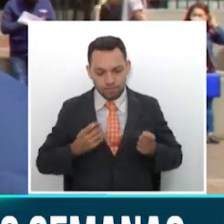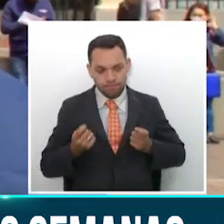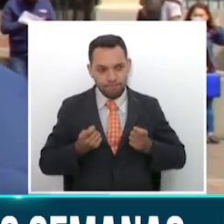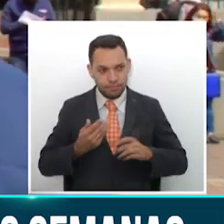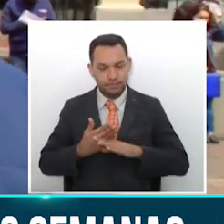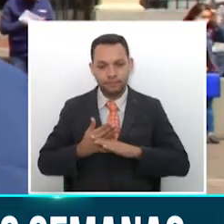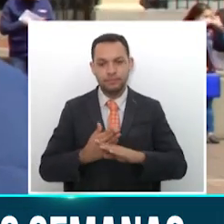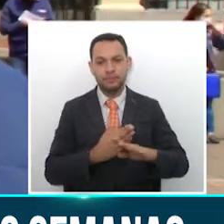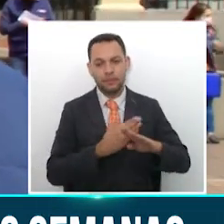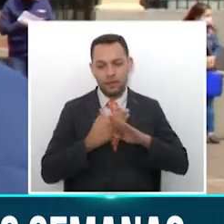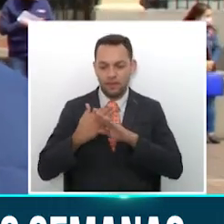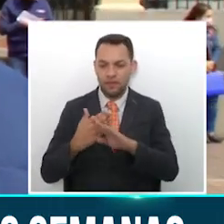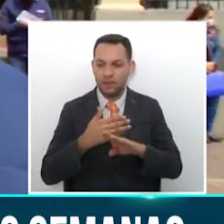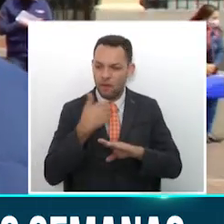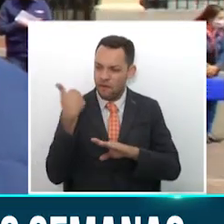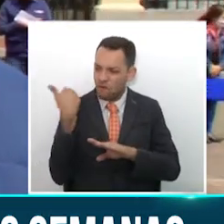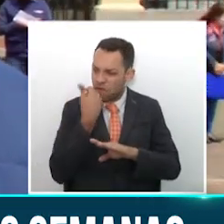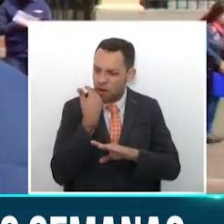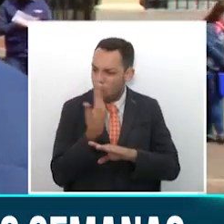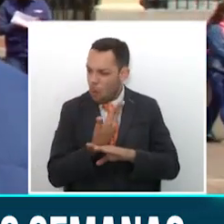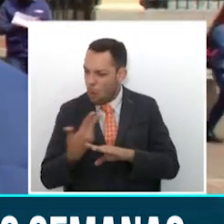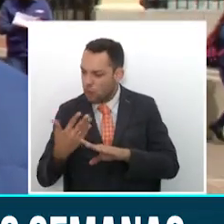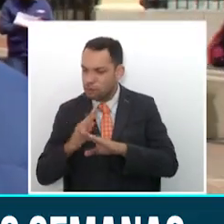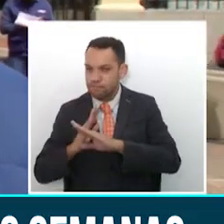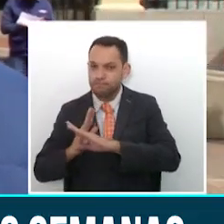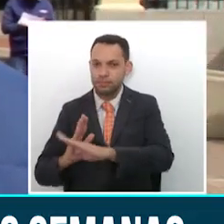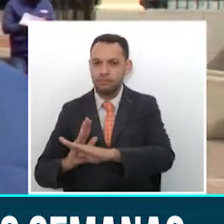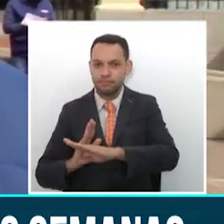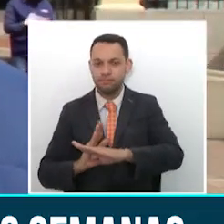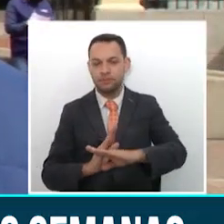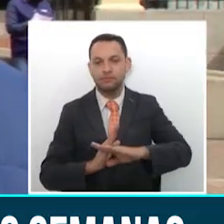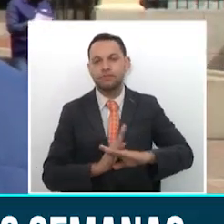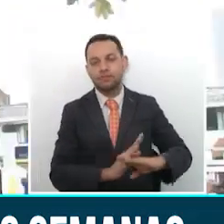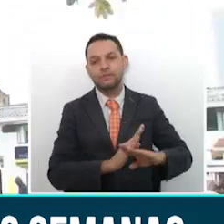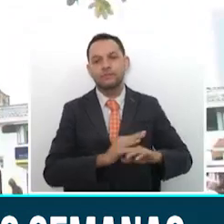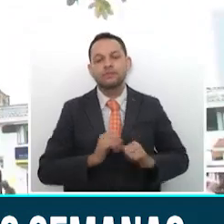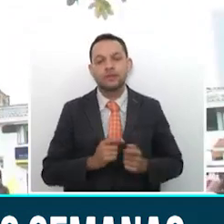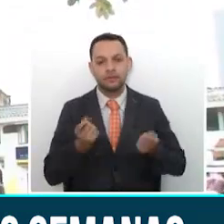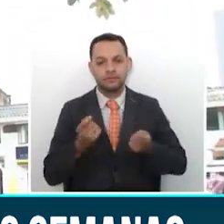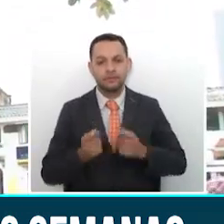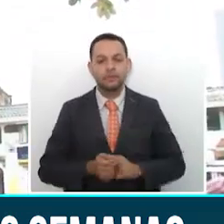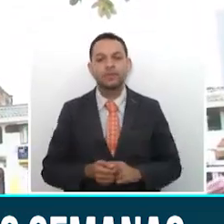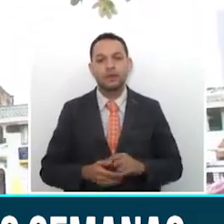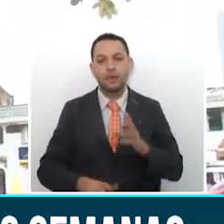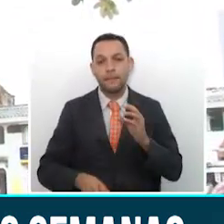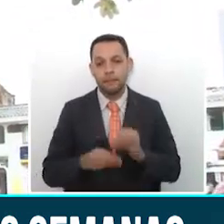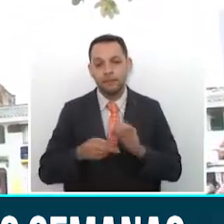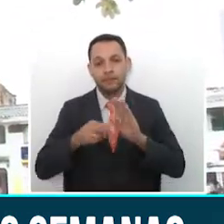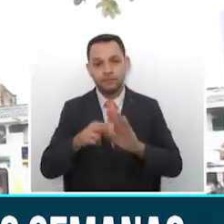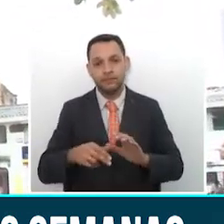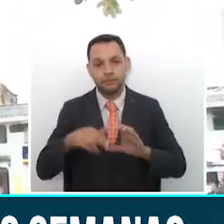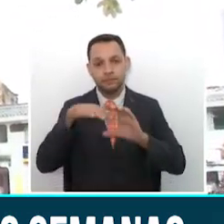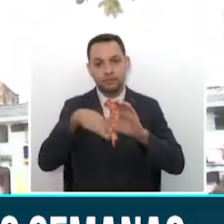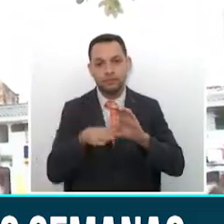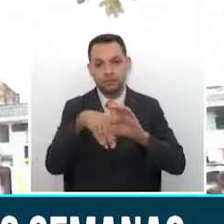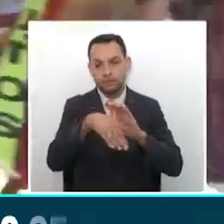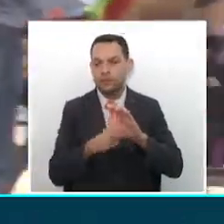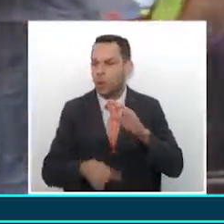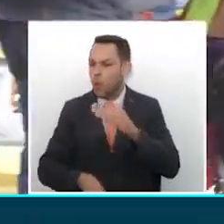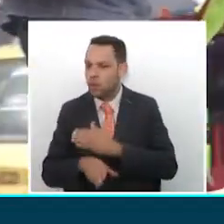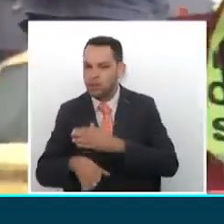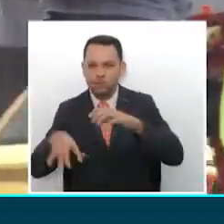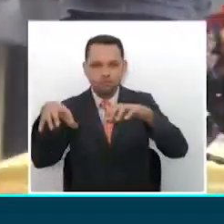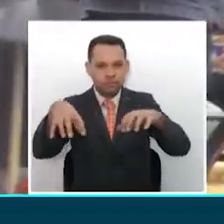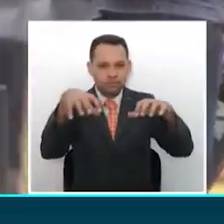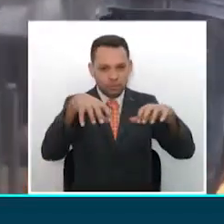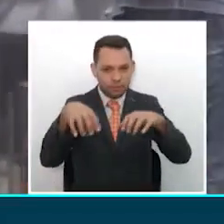el ingreso de estos agentes ajenos al cuerpo y que generan este tipo de complicaciones respiratorias. El INEAM pronostica más lluvias en las próximas semanas